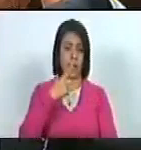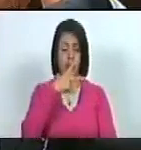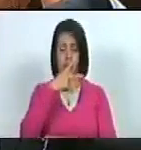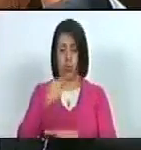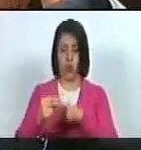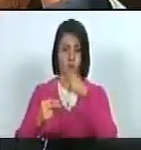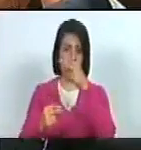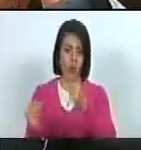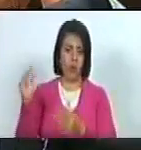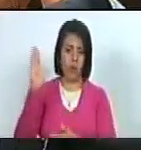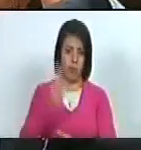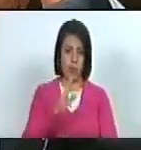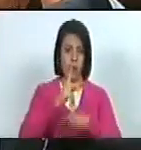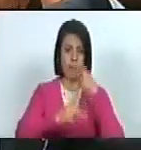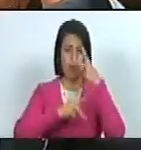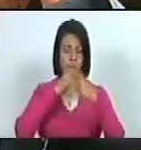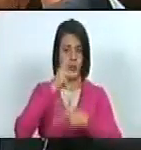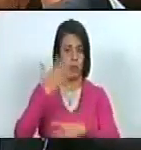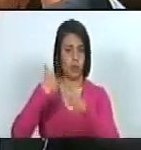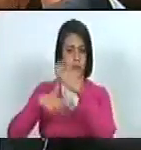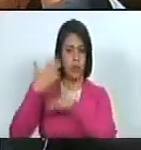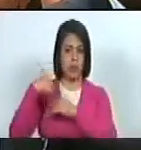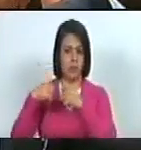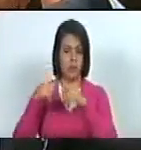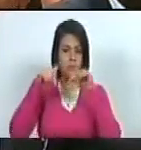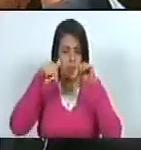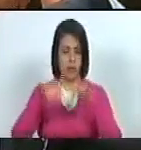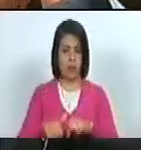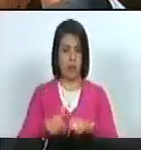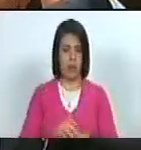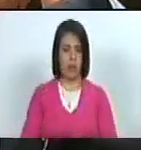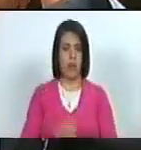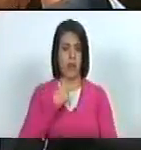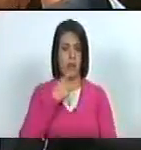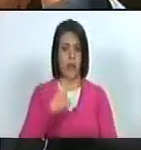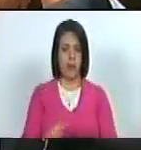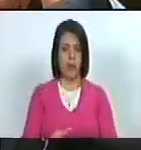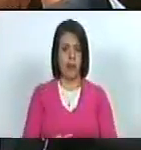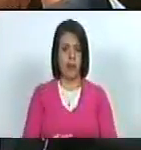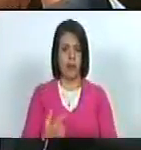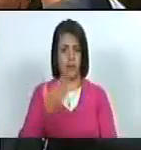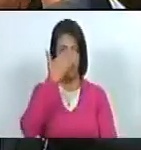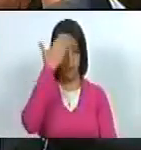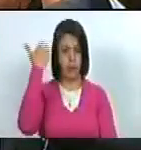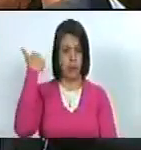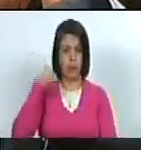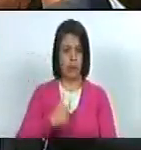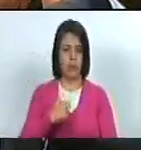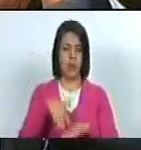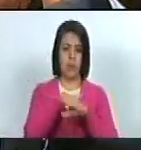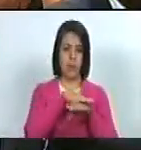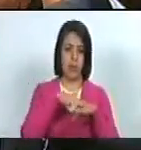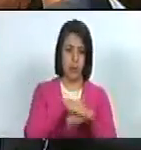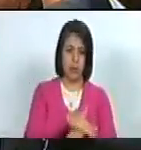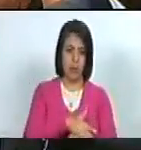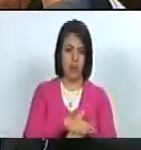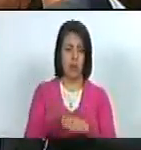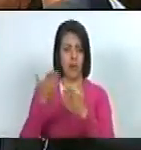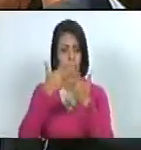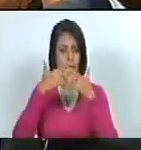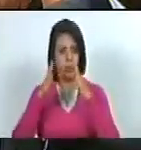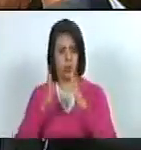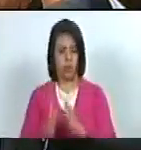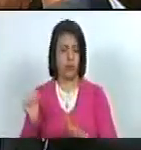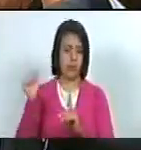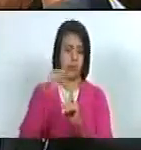volverán los políticos de antes. Desde aquí decimos, ni olvido ni perdón. Estudiar